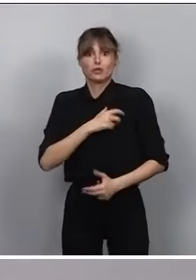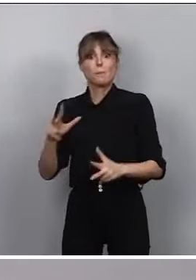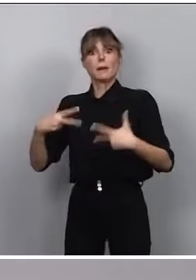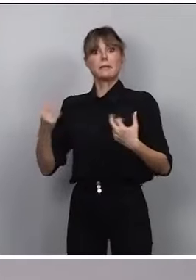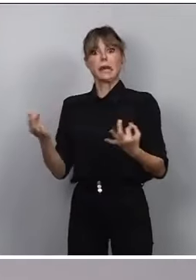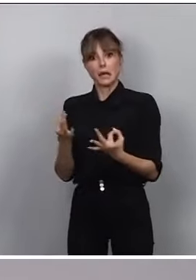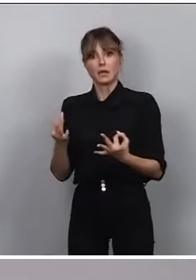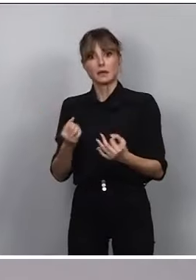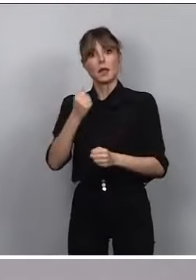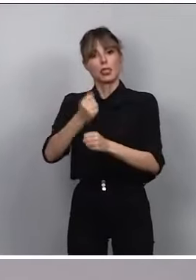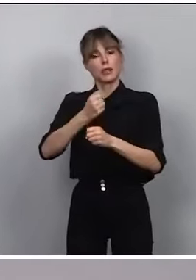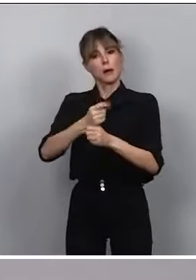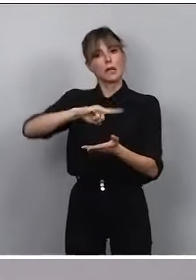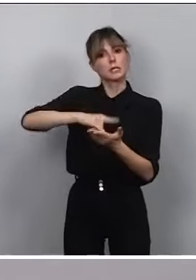trabajar en un nuevo sistema de financiación.